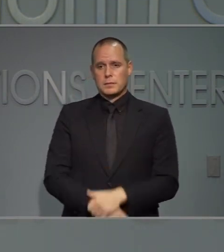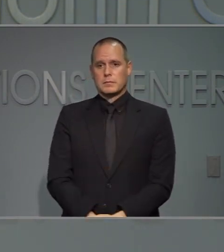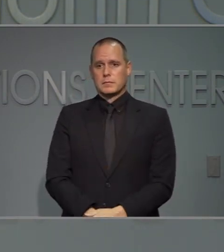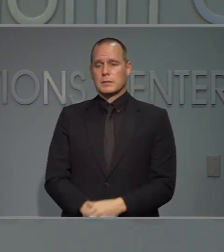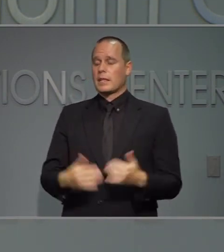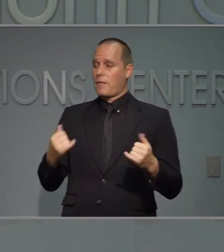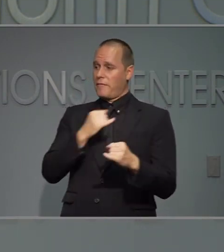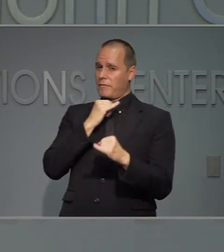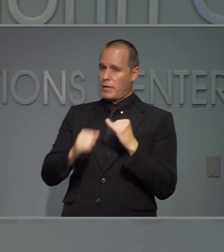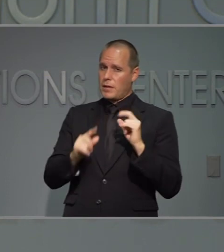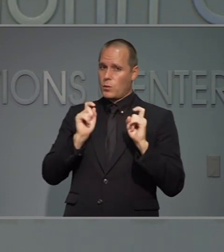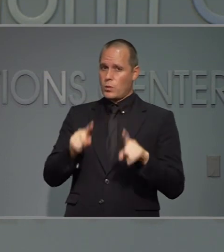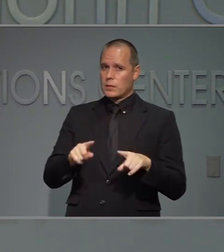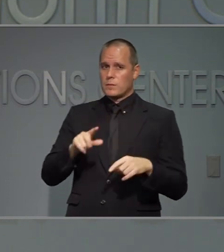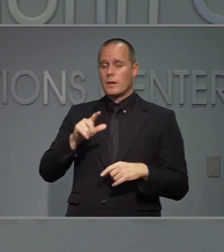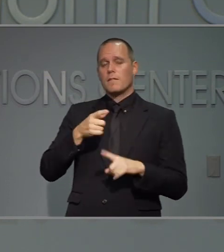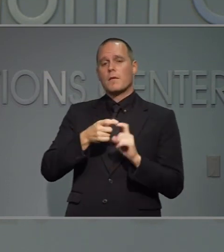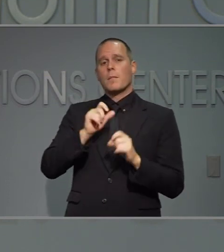La final.